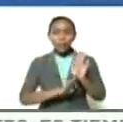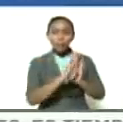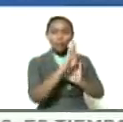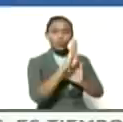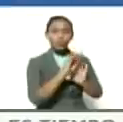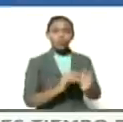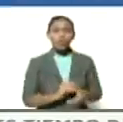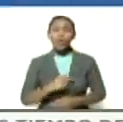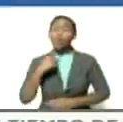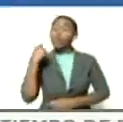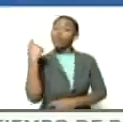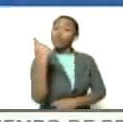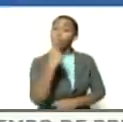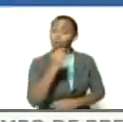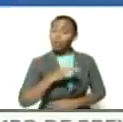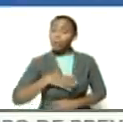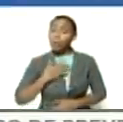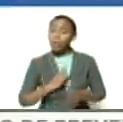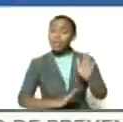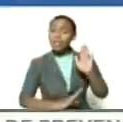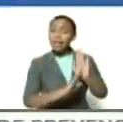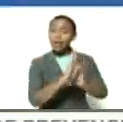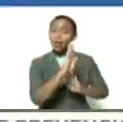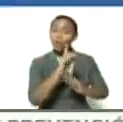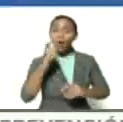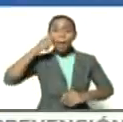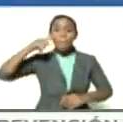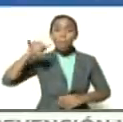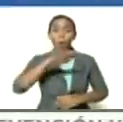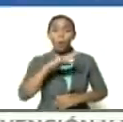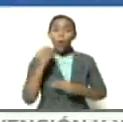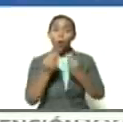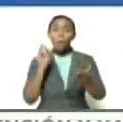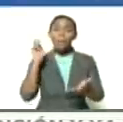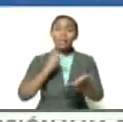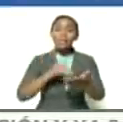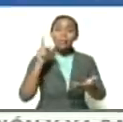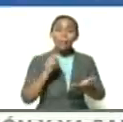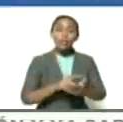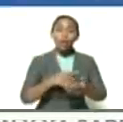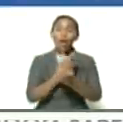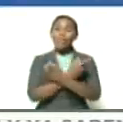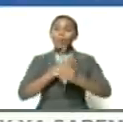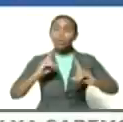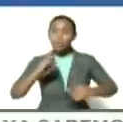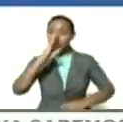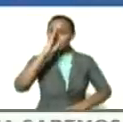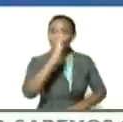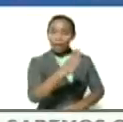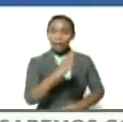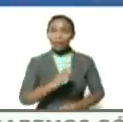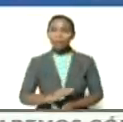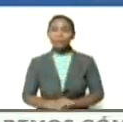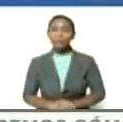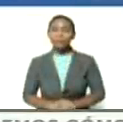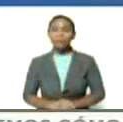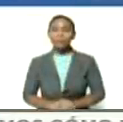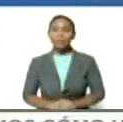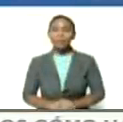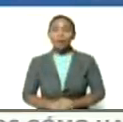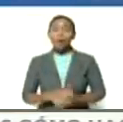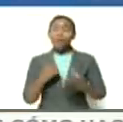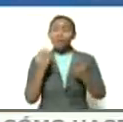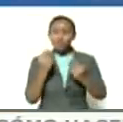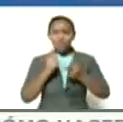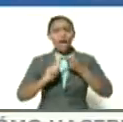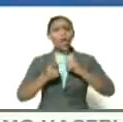sólo se podrá desarrollar con el pueblo como protagonista con la democracia directa va a haber muchas